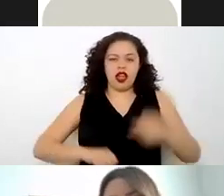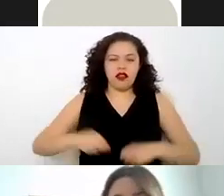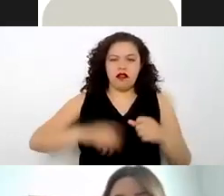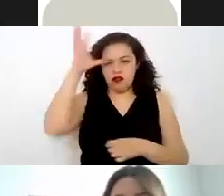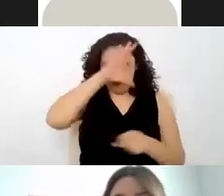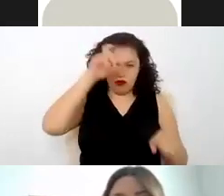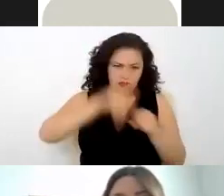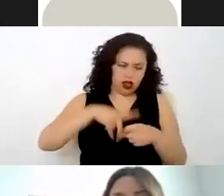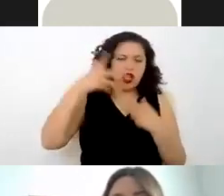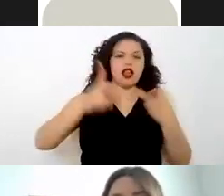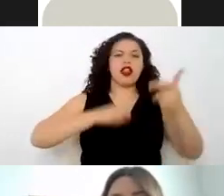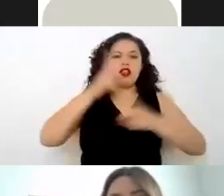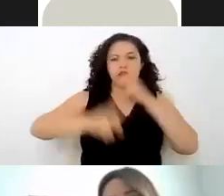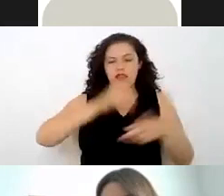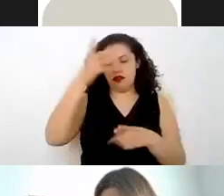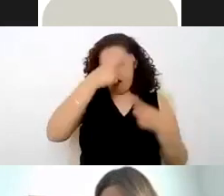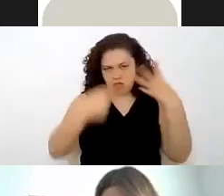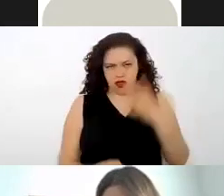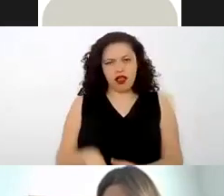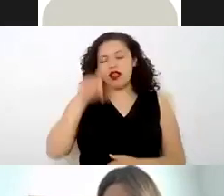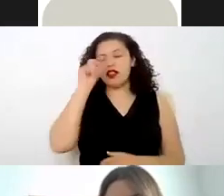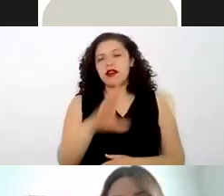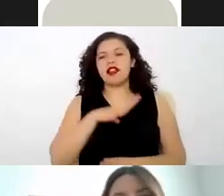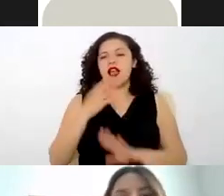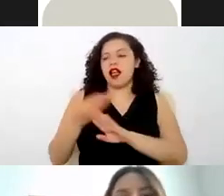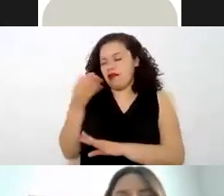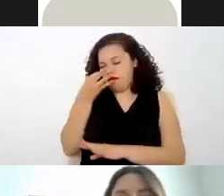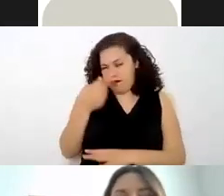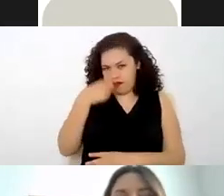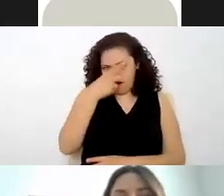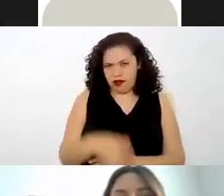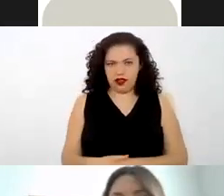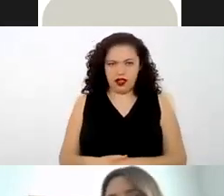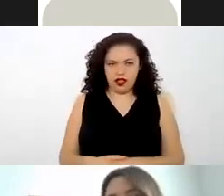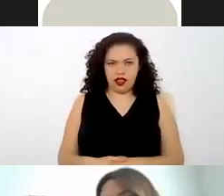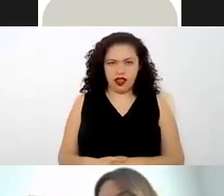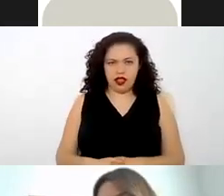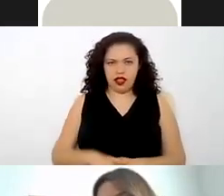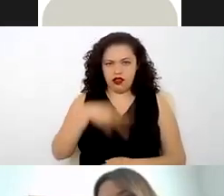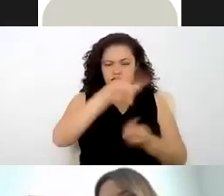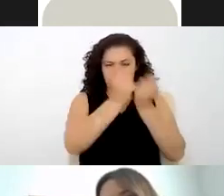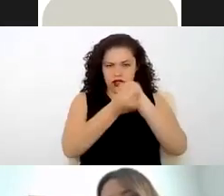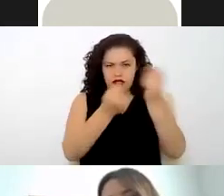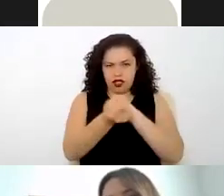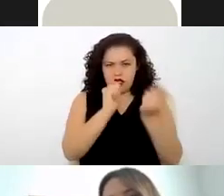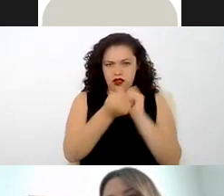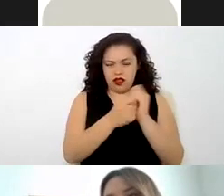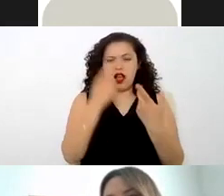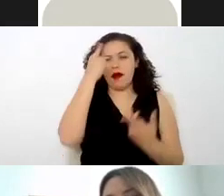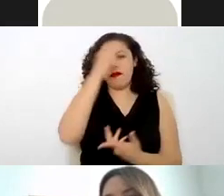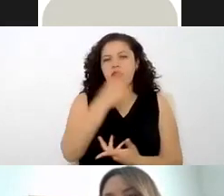etcétera y como ya lo mencionamos hace rato realizar las deducciones y retenciones salariales para